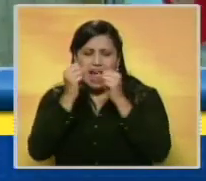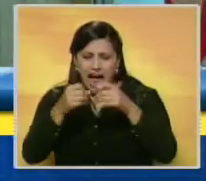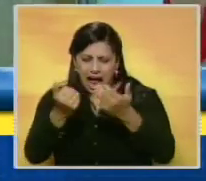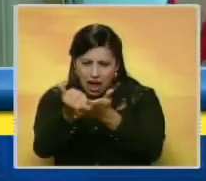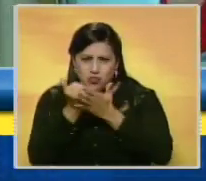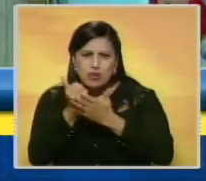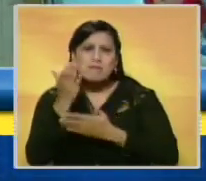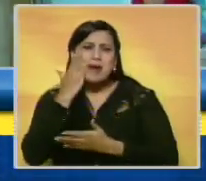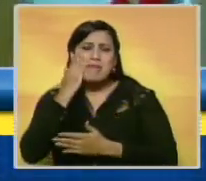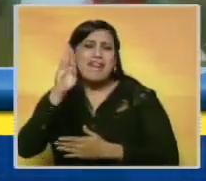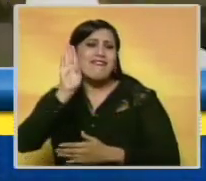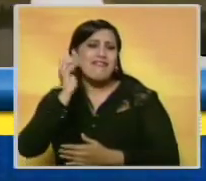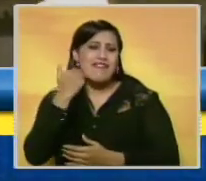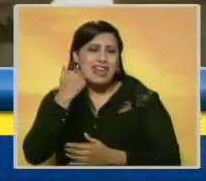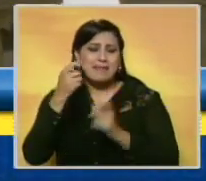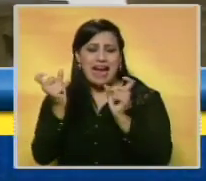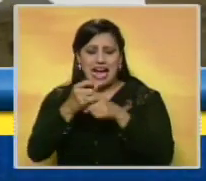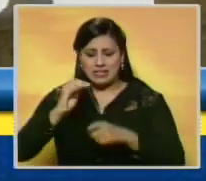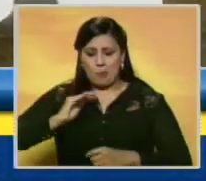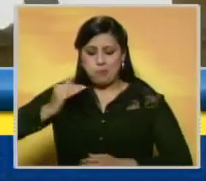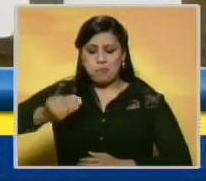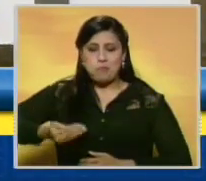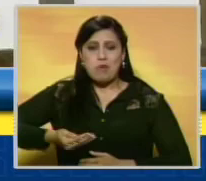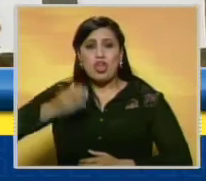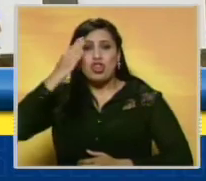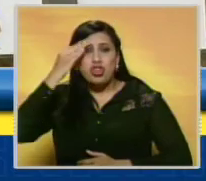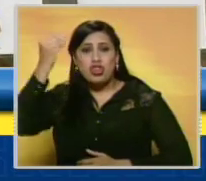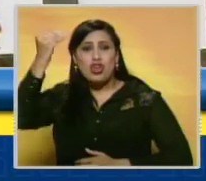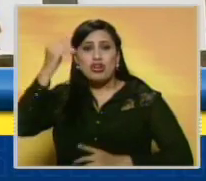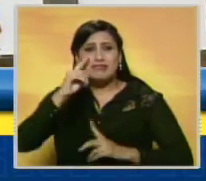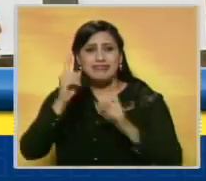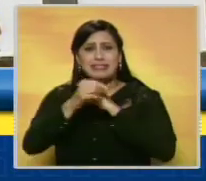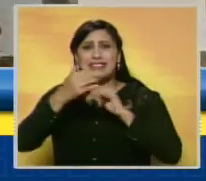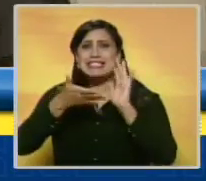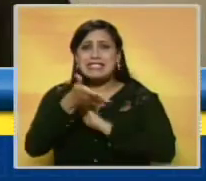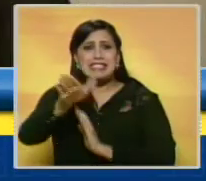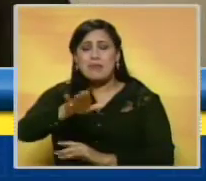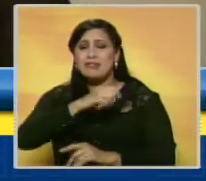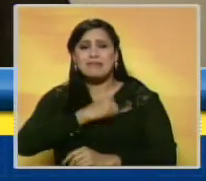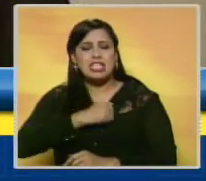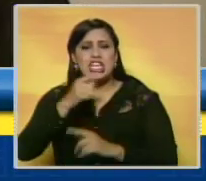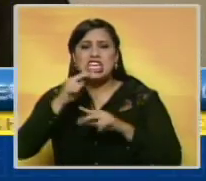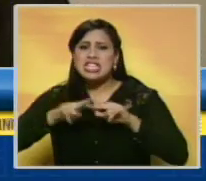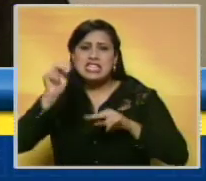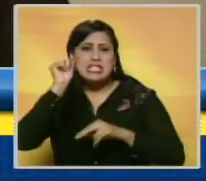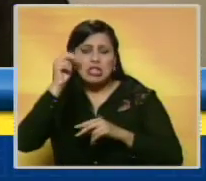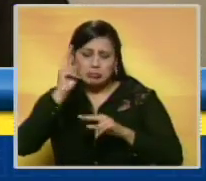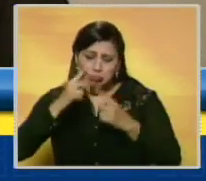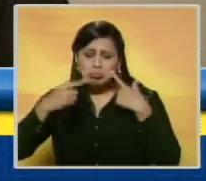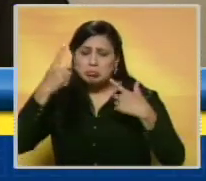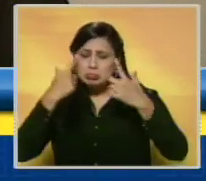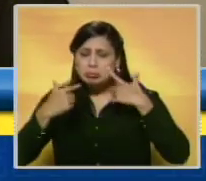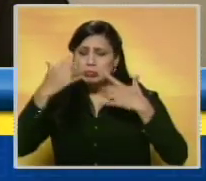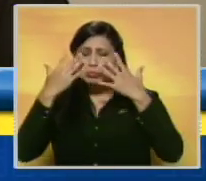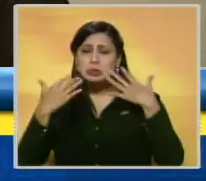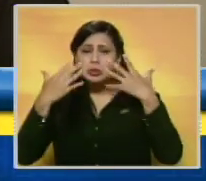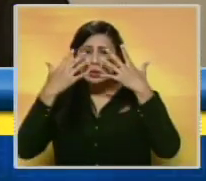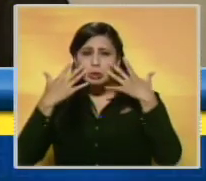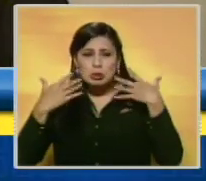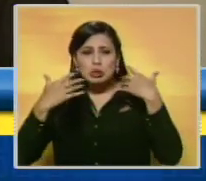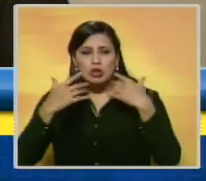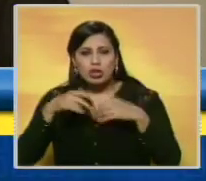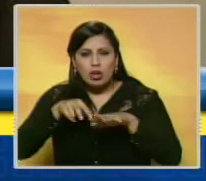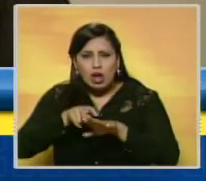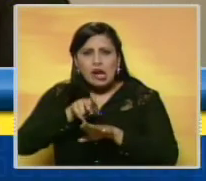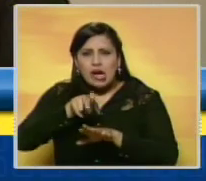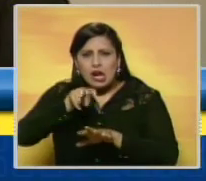quien tenía cáncer de mamá y le habían dicho que Dios se la llevaría al cielo. Lloró mucho, la subió con su tía hasta